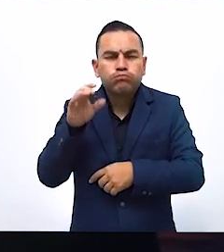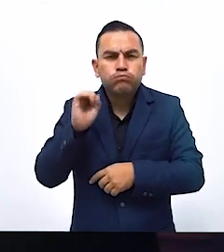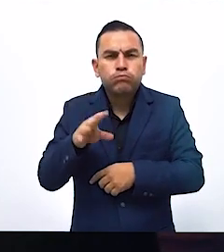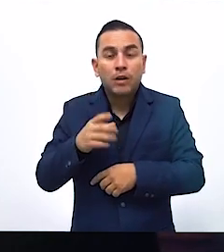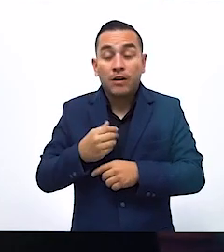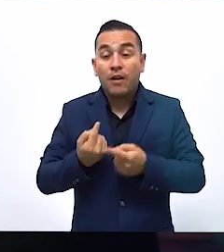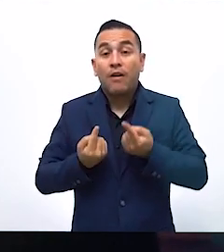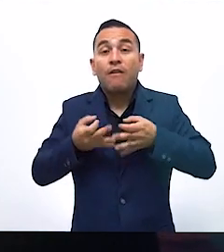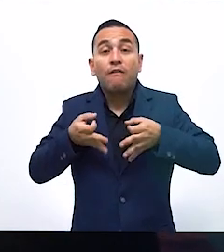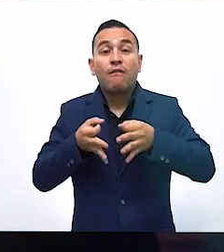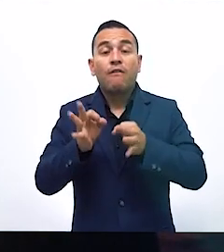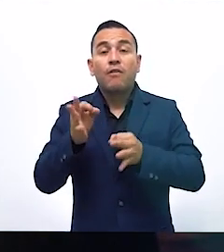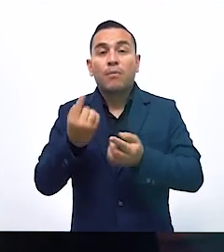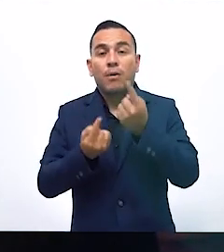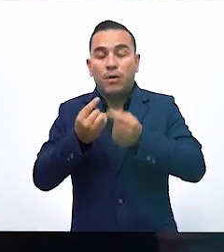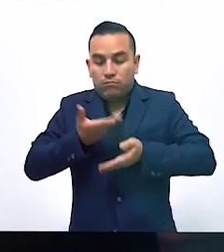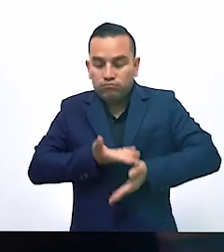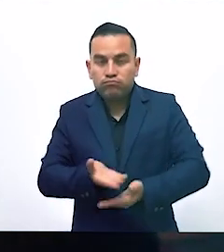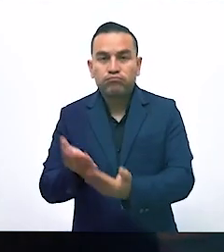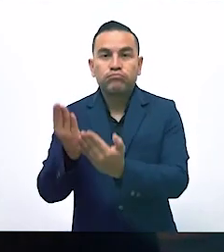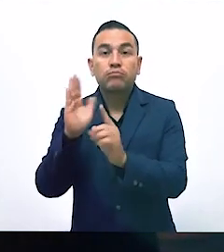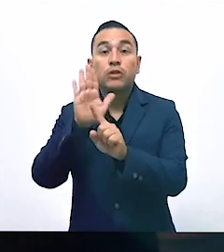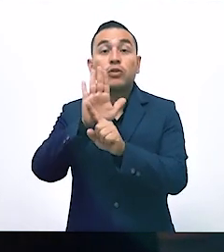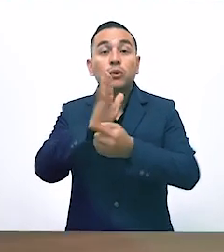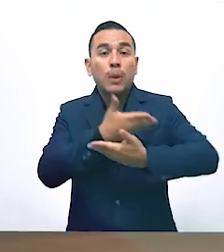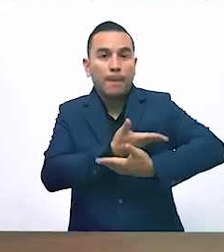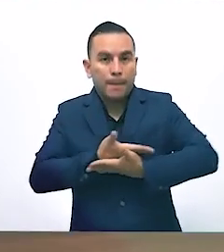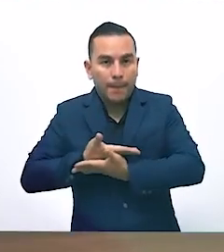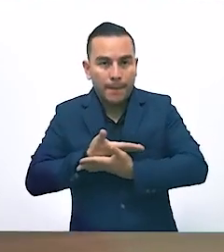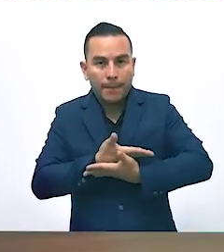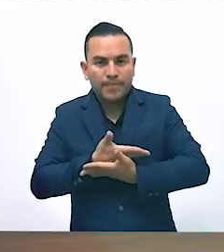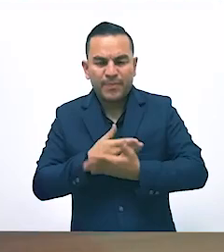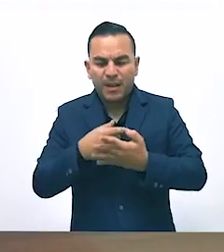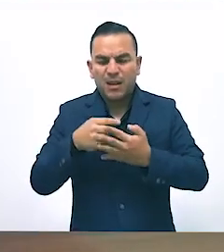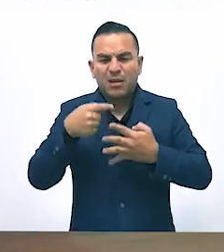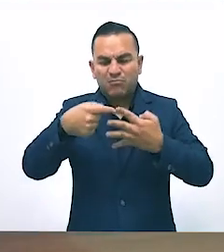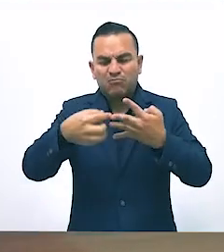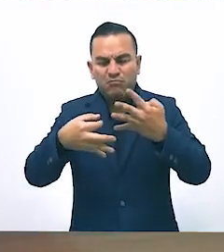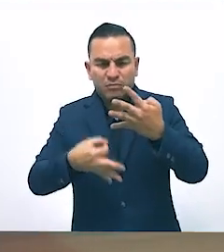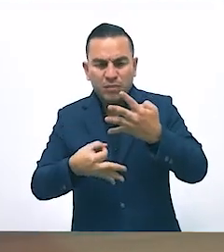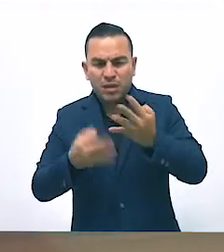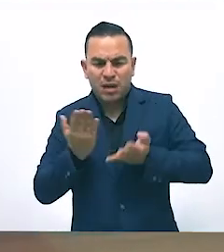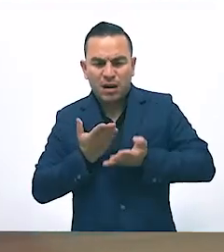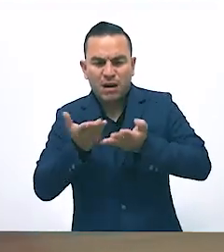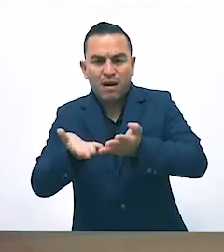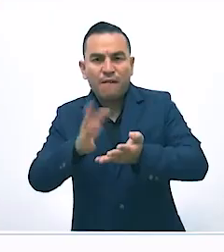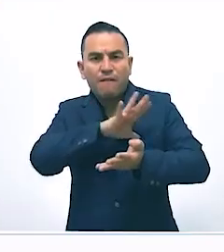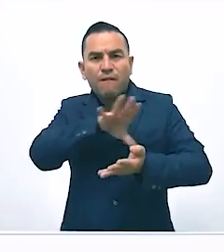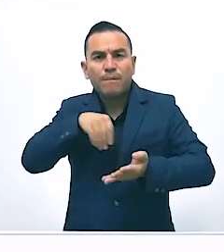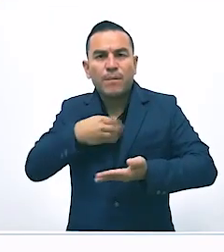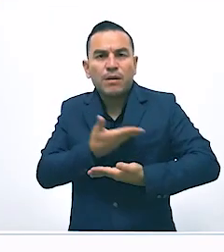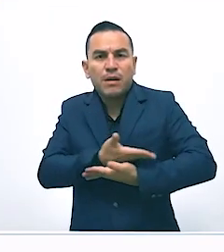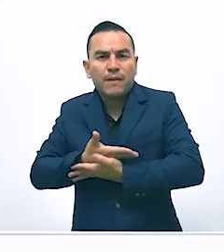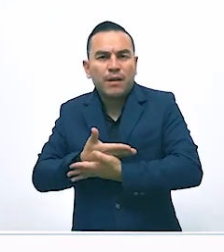postura cómoda que la beneficie a ella y al bebé. ¿Cómo la ley beneficia al bebé y su familia?